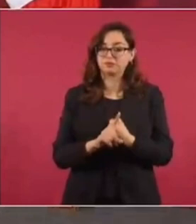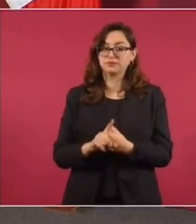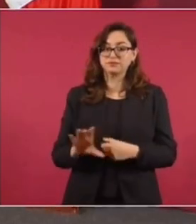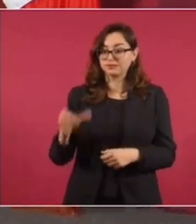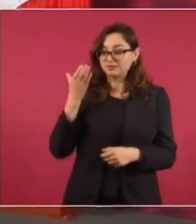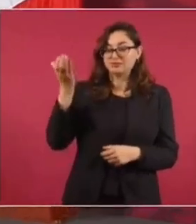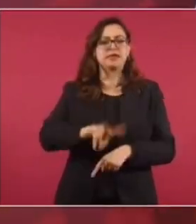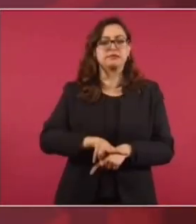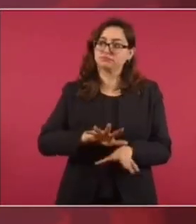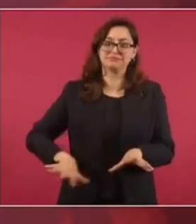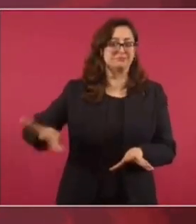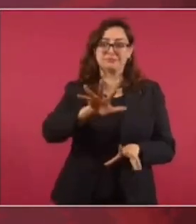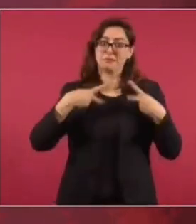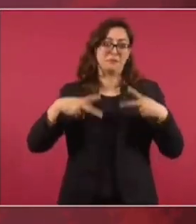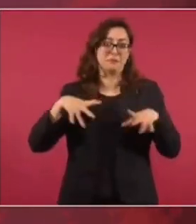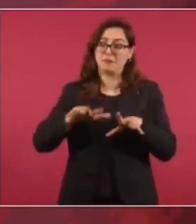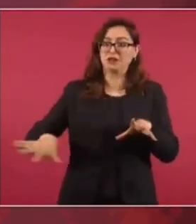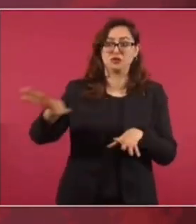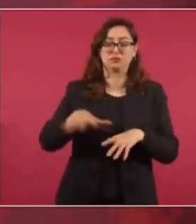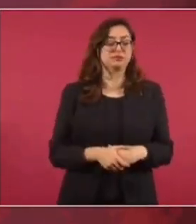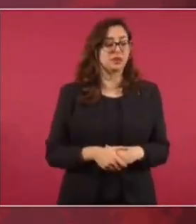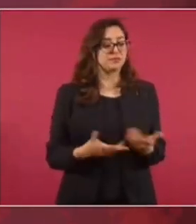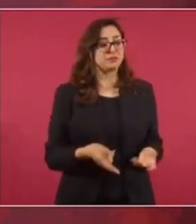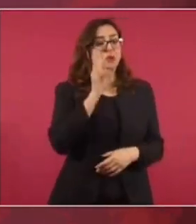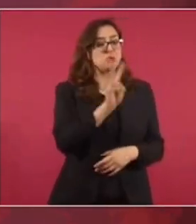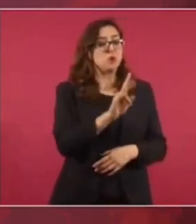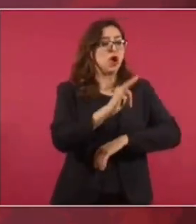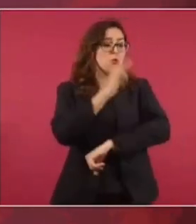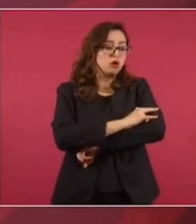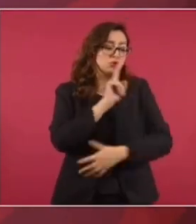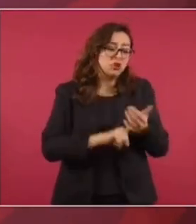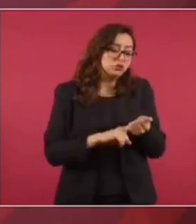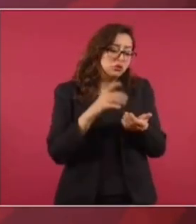Deja esa chingamusa. Fue vista en una sala de espera usando su celular.